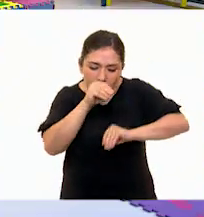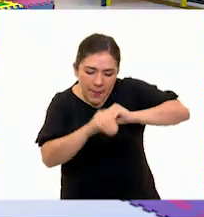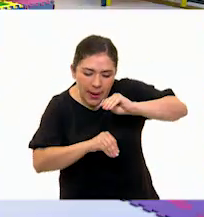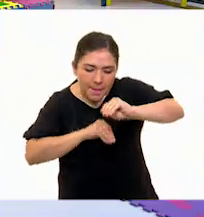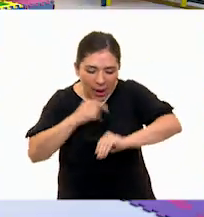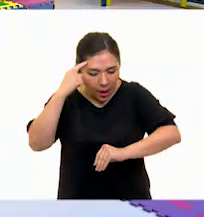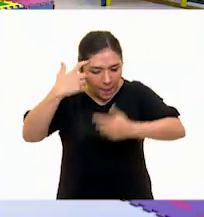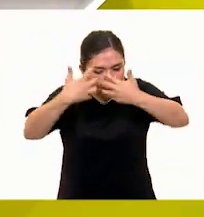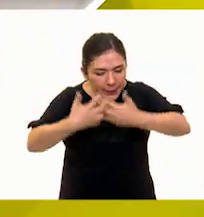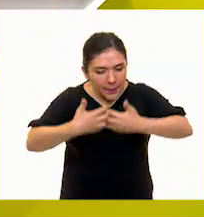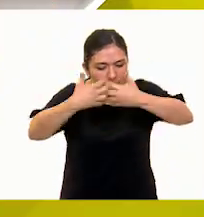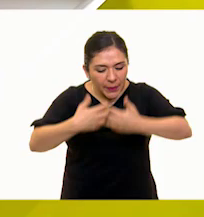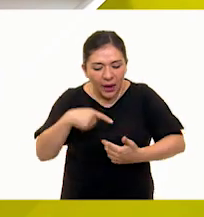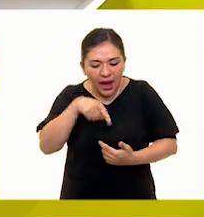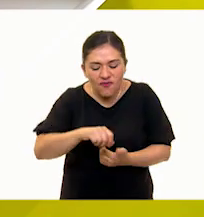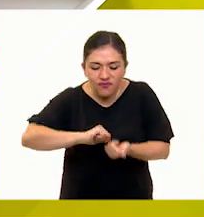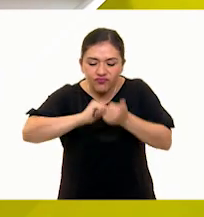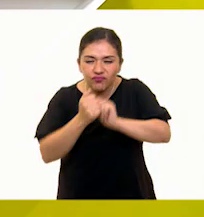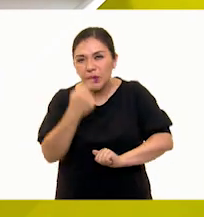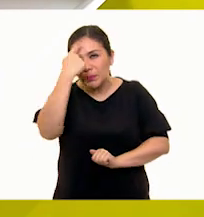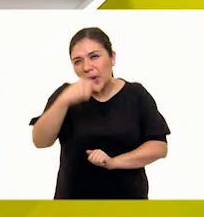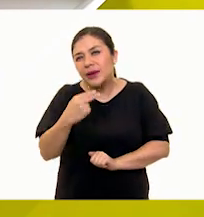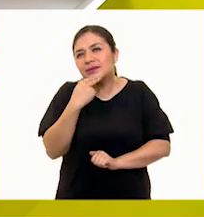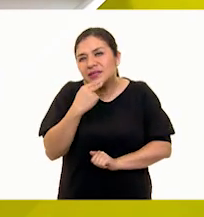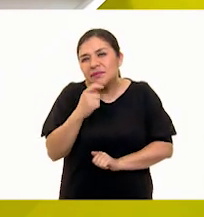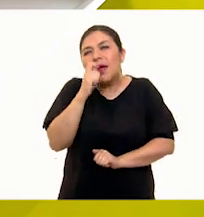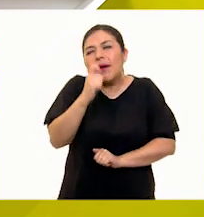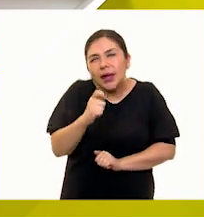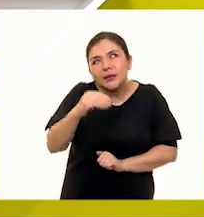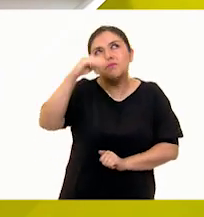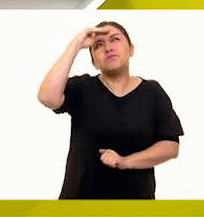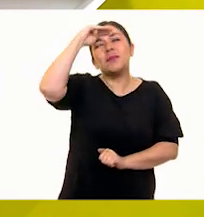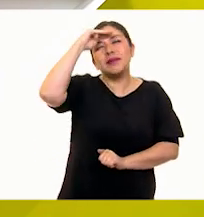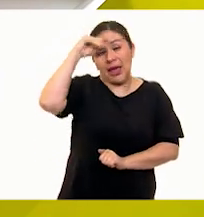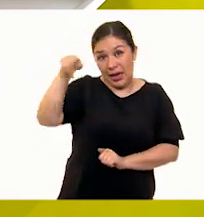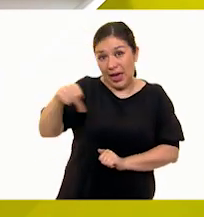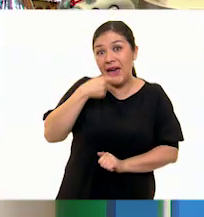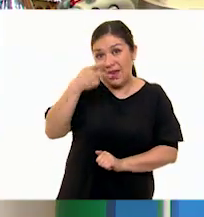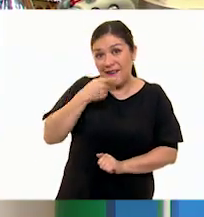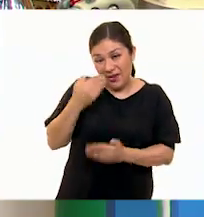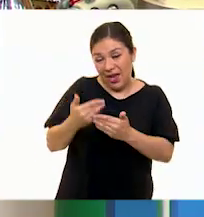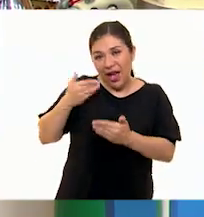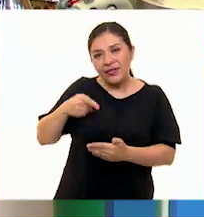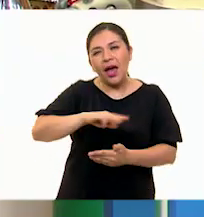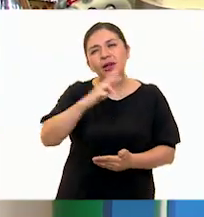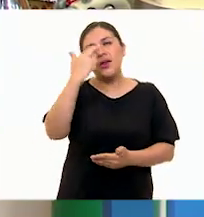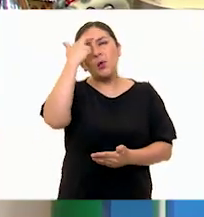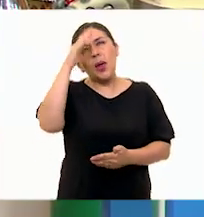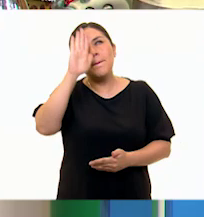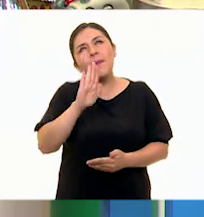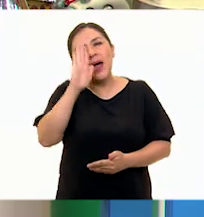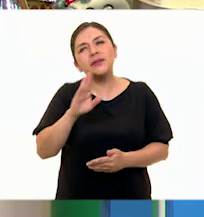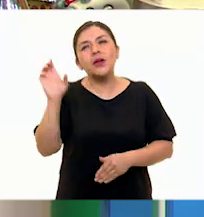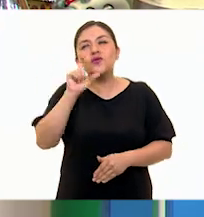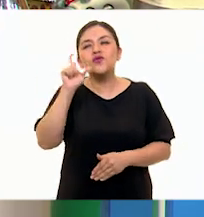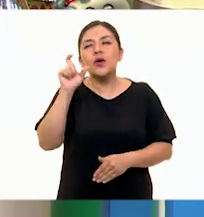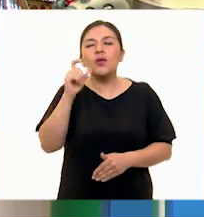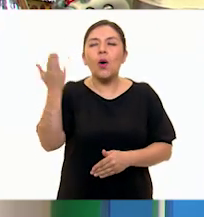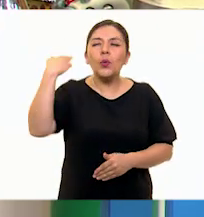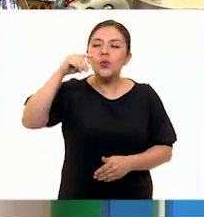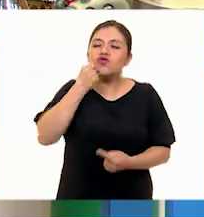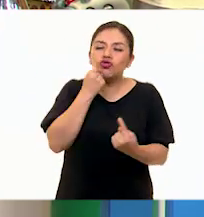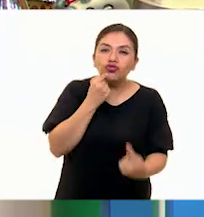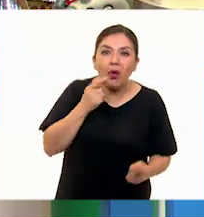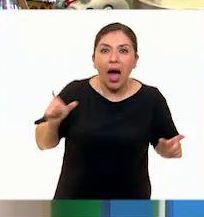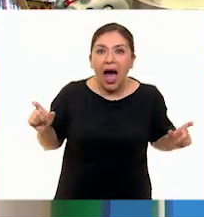para qué nos va a servir, por qué nos estamos inspirando. Ya nos dijo al escultor que le recordó a un alacrán cuando era niño